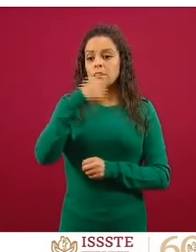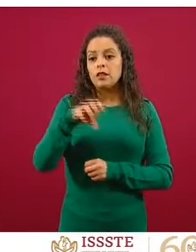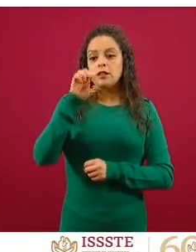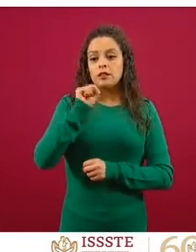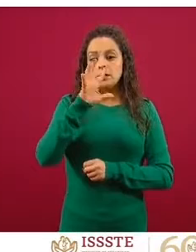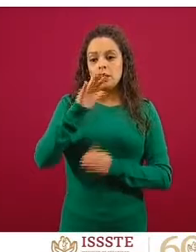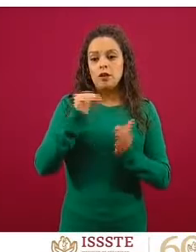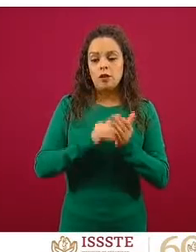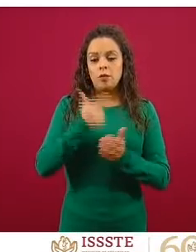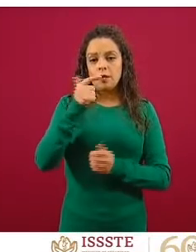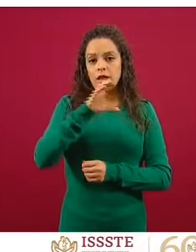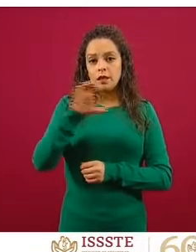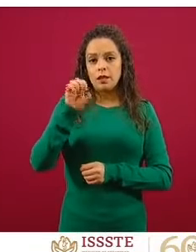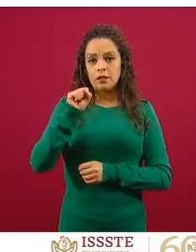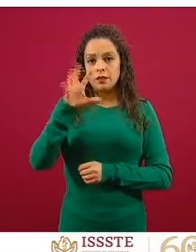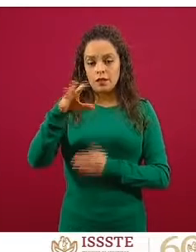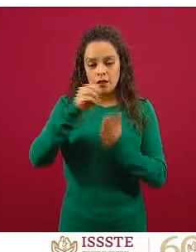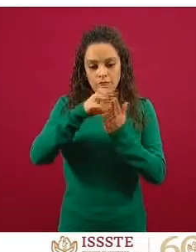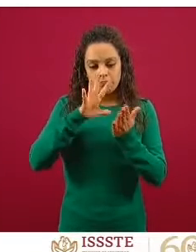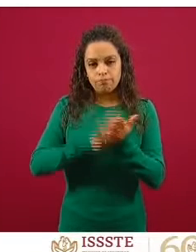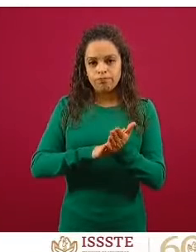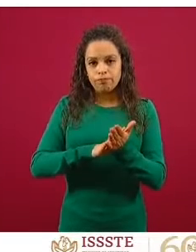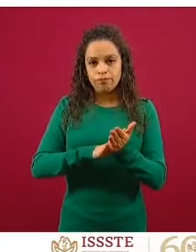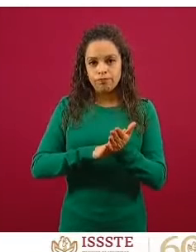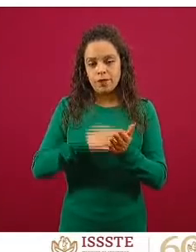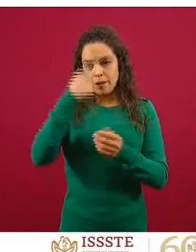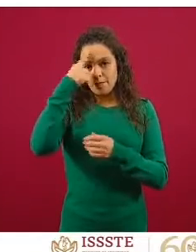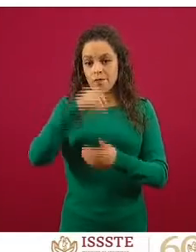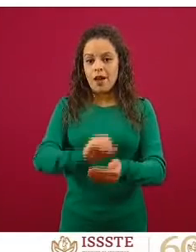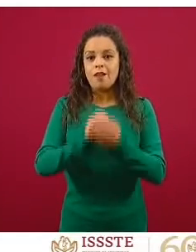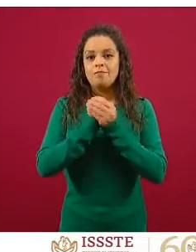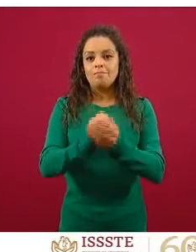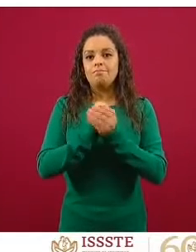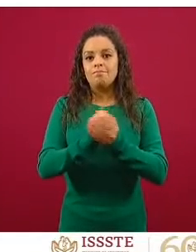personas que se registraron para este primer sorteo.